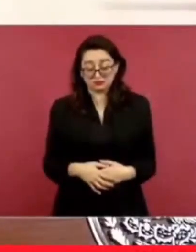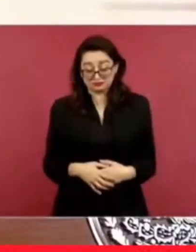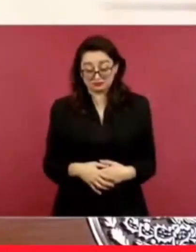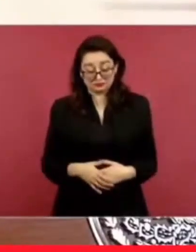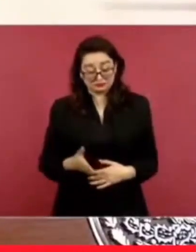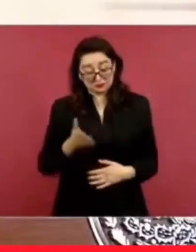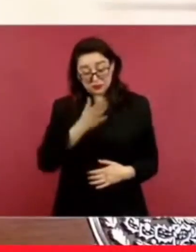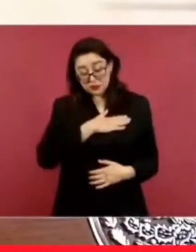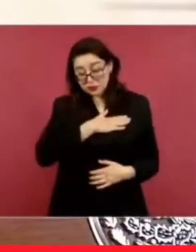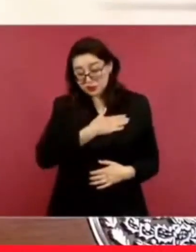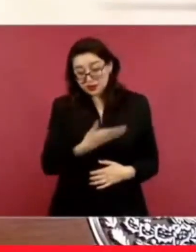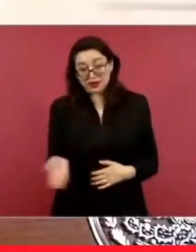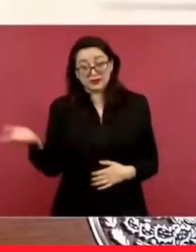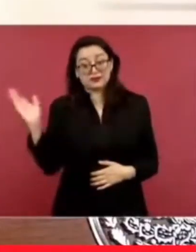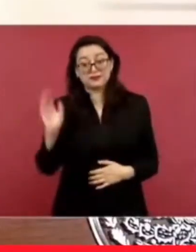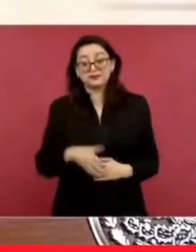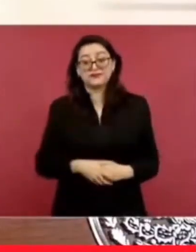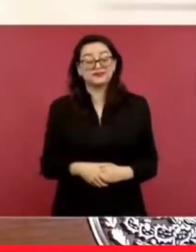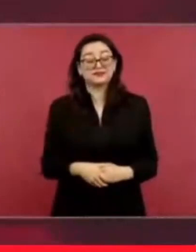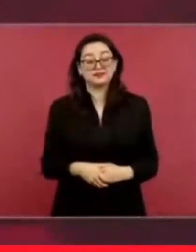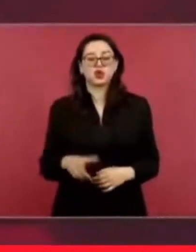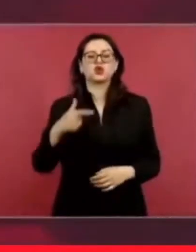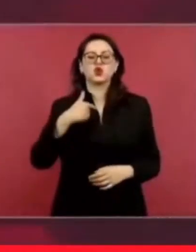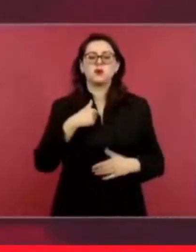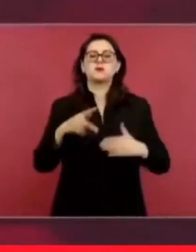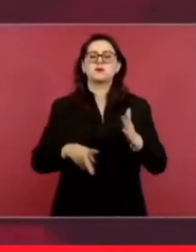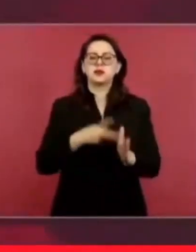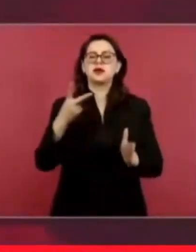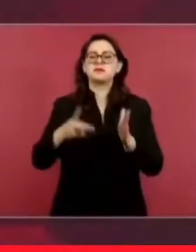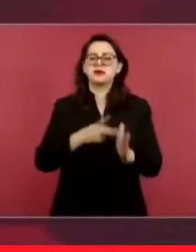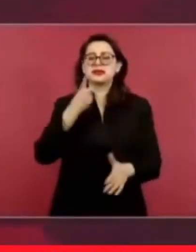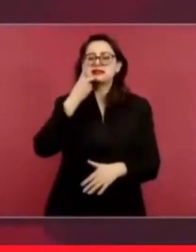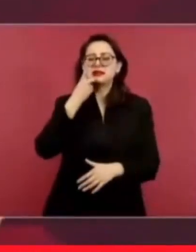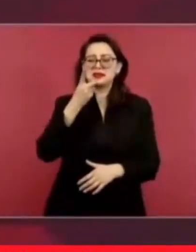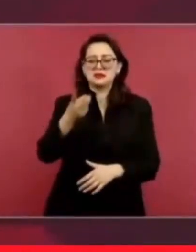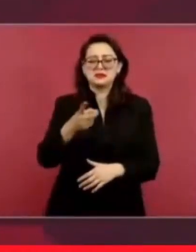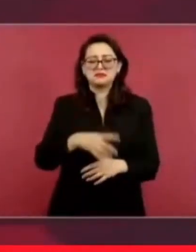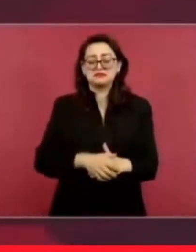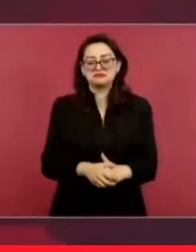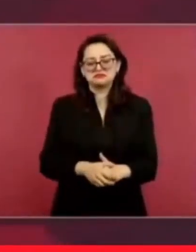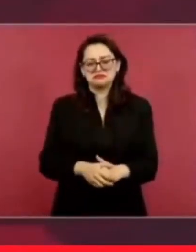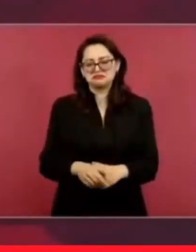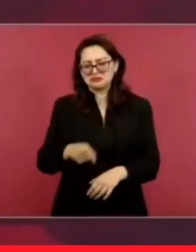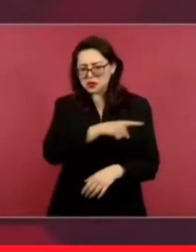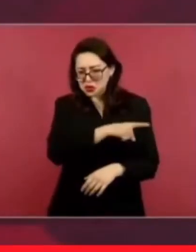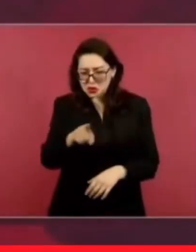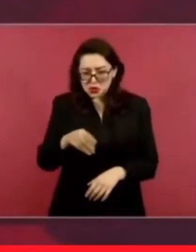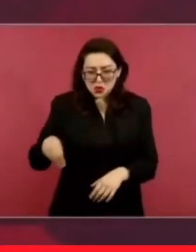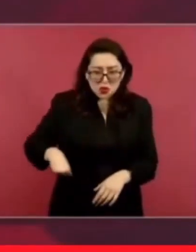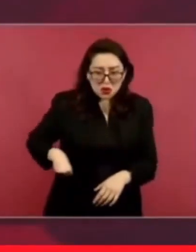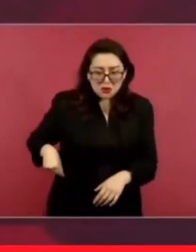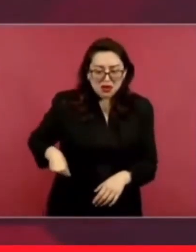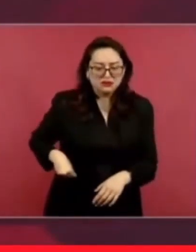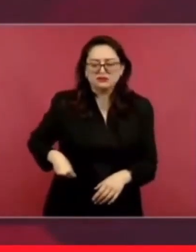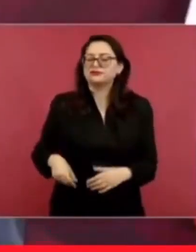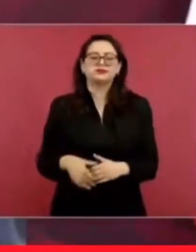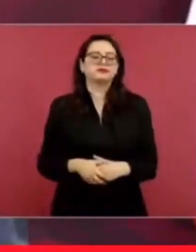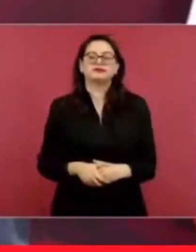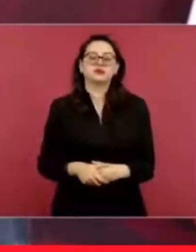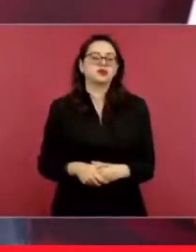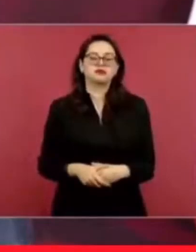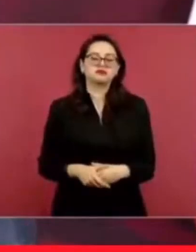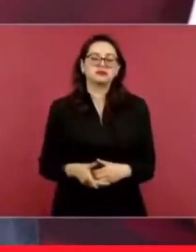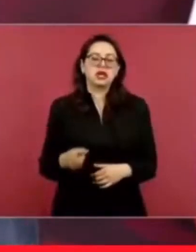a volver a repetir. Este, son ellos, ellos son